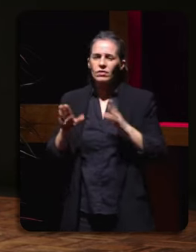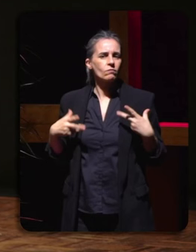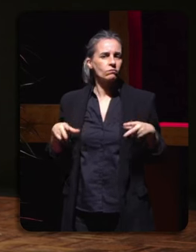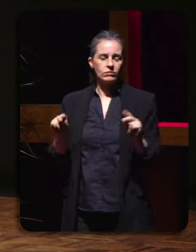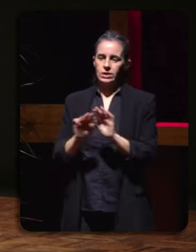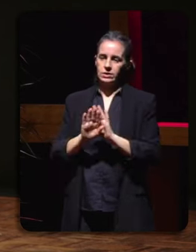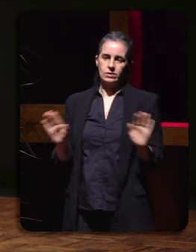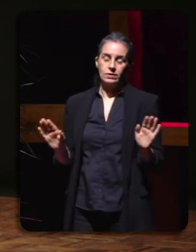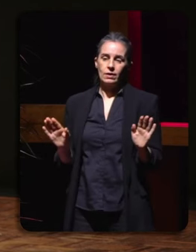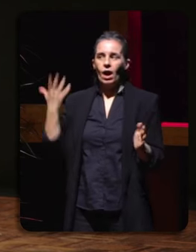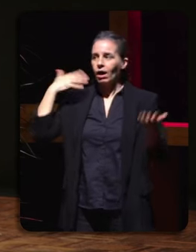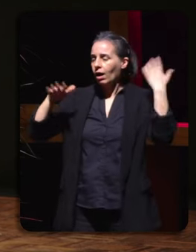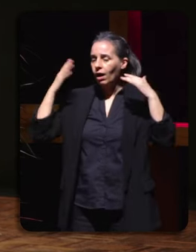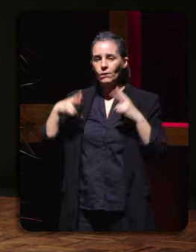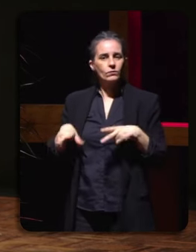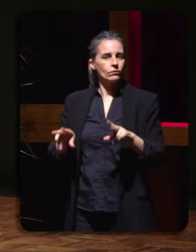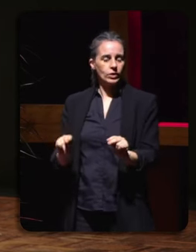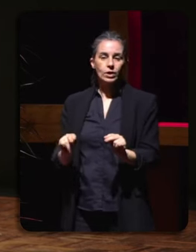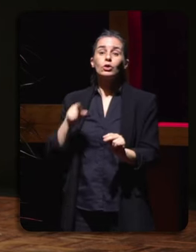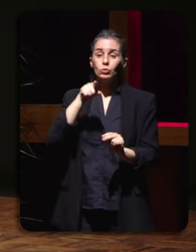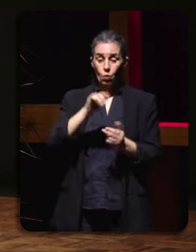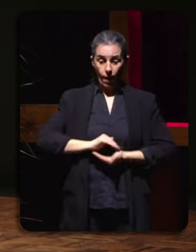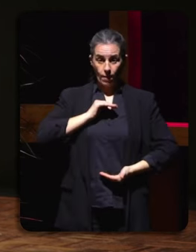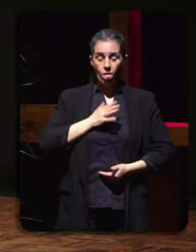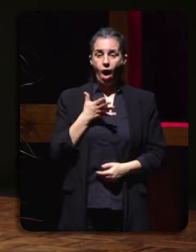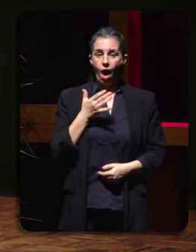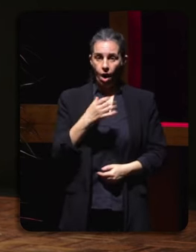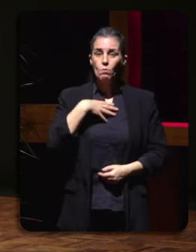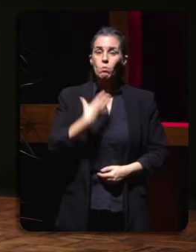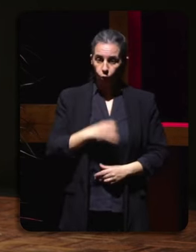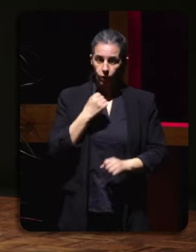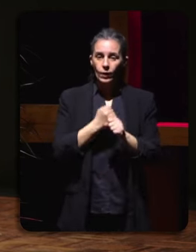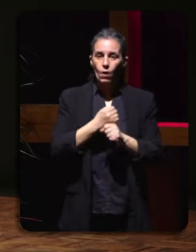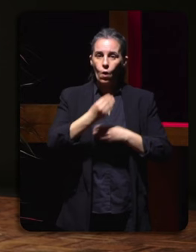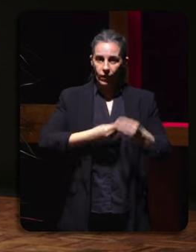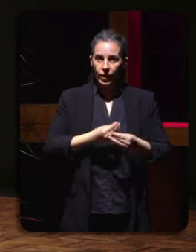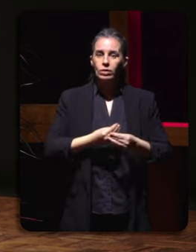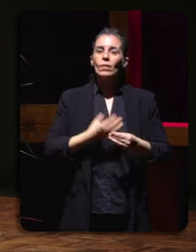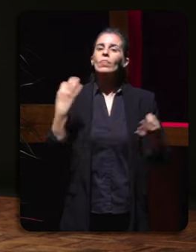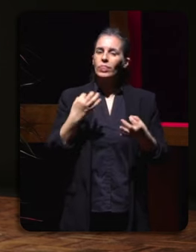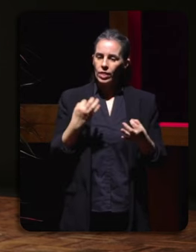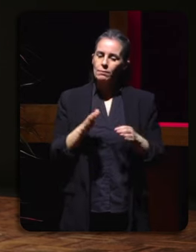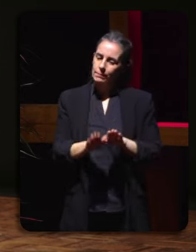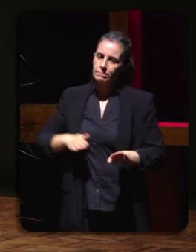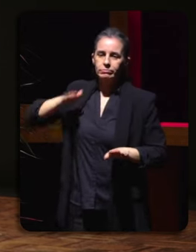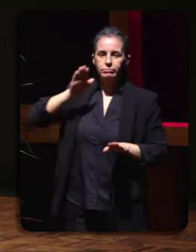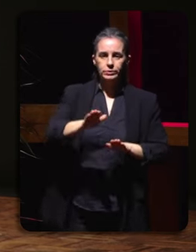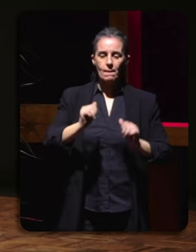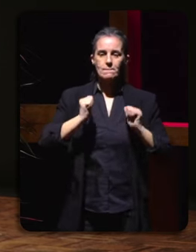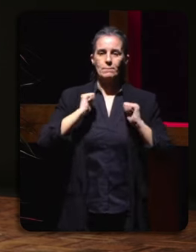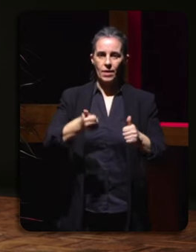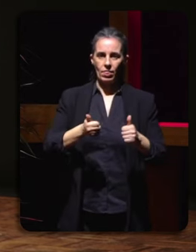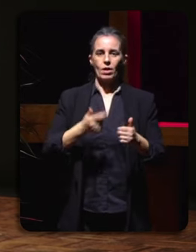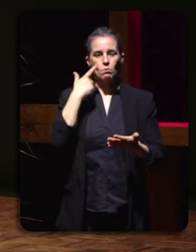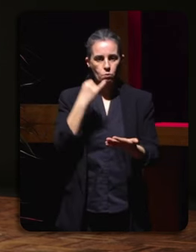quero dicir se ti estás capacitada para facer un traballo e tes a proposta de facelo tes que dar o primeiro paso e que